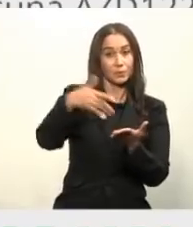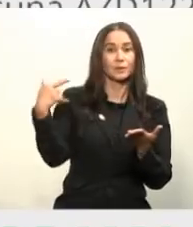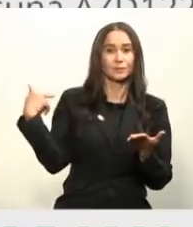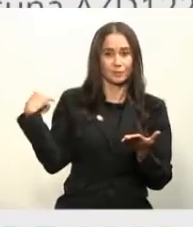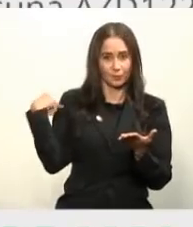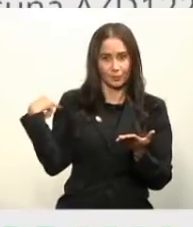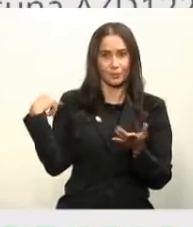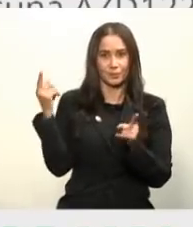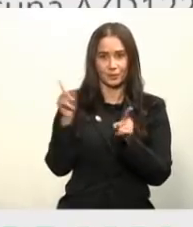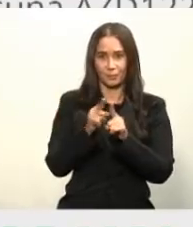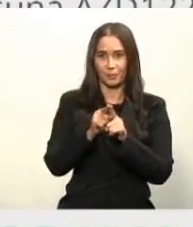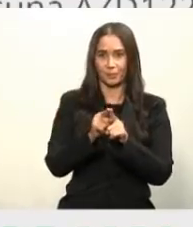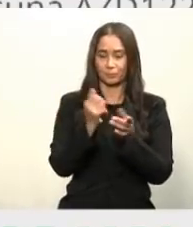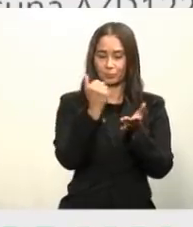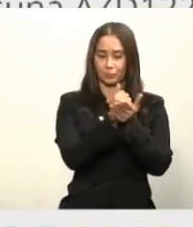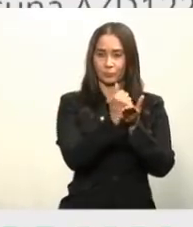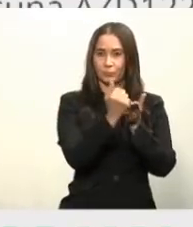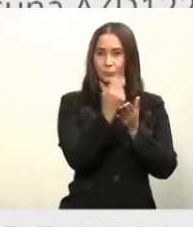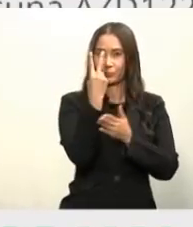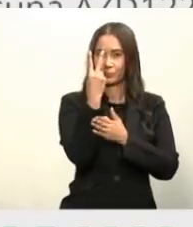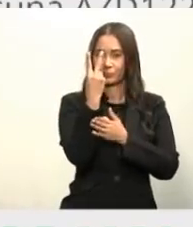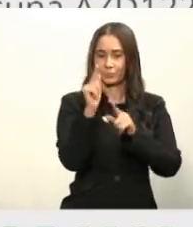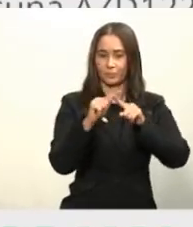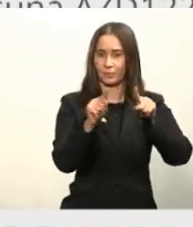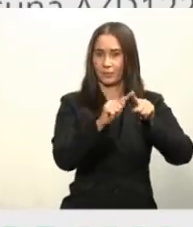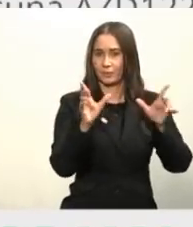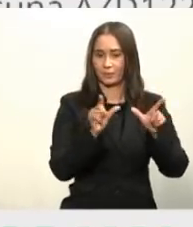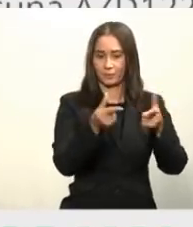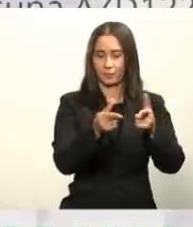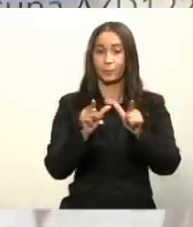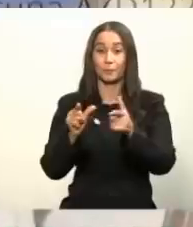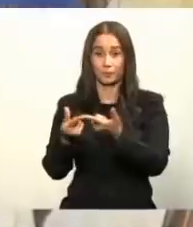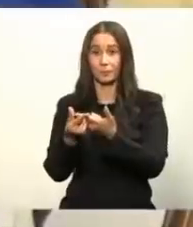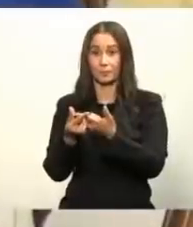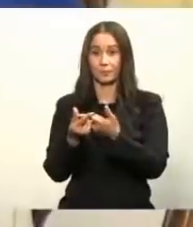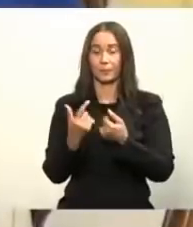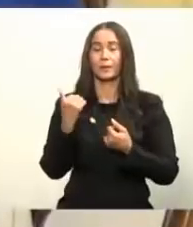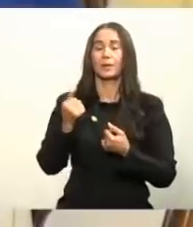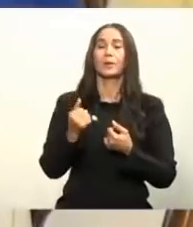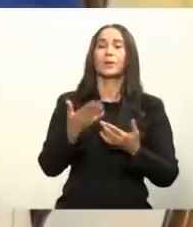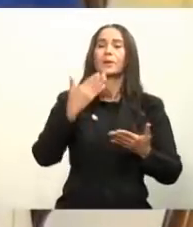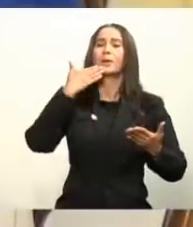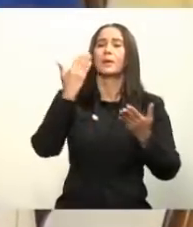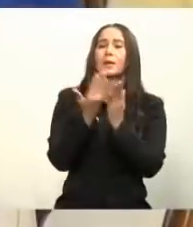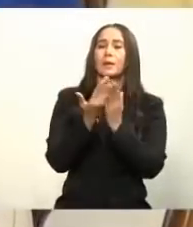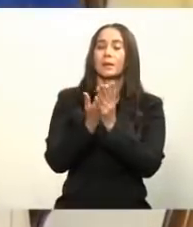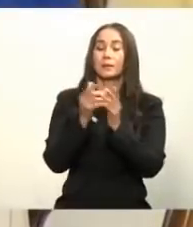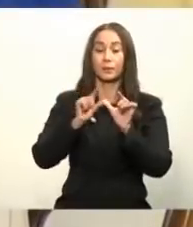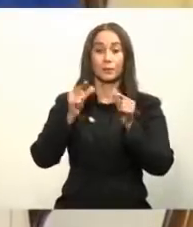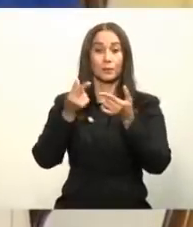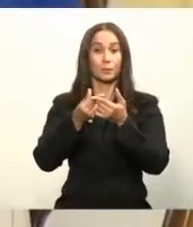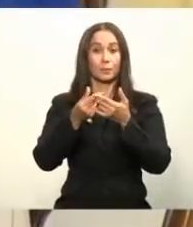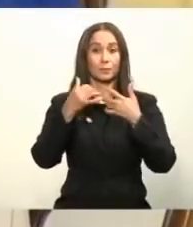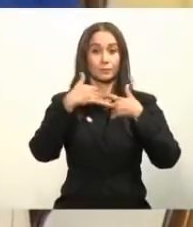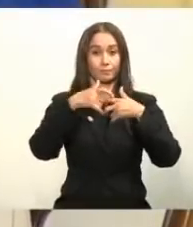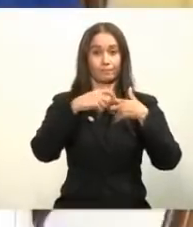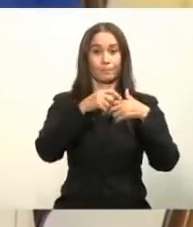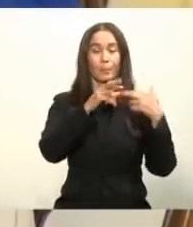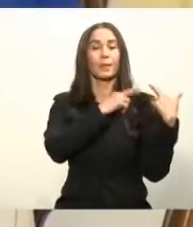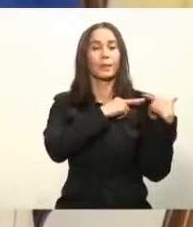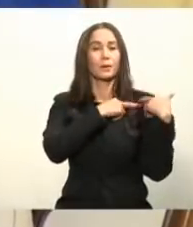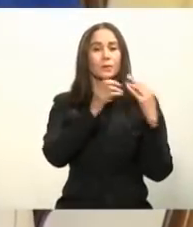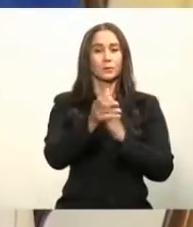Esto yo quiero hacer mención y agradecer a través de un grupo de empresarios, pero